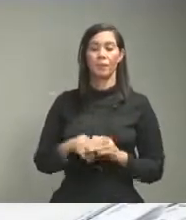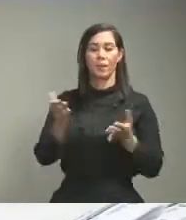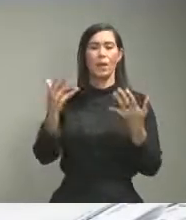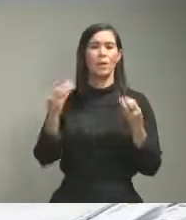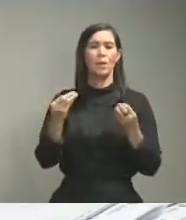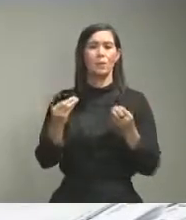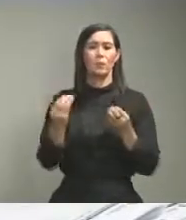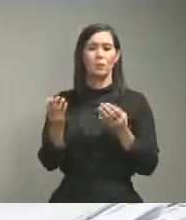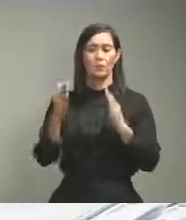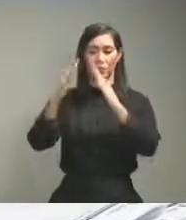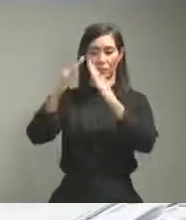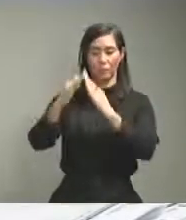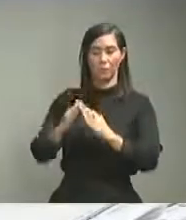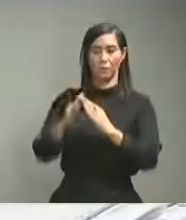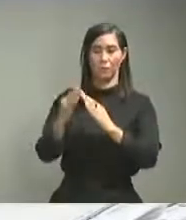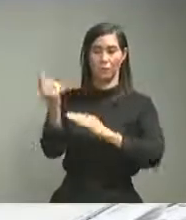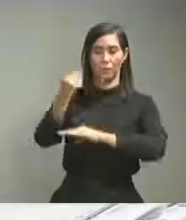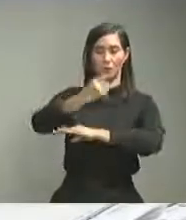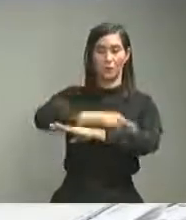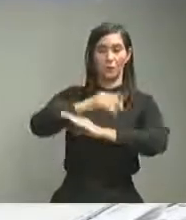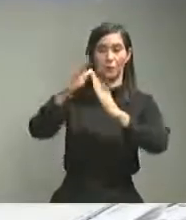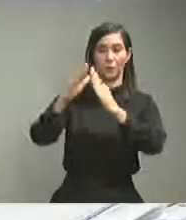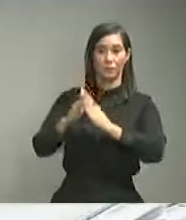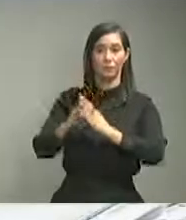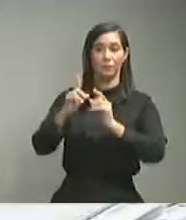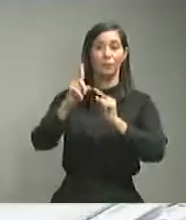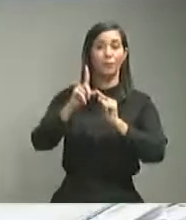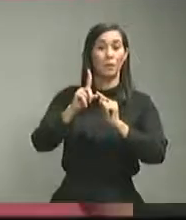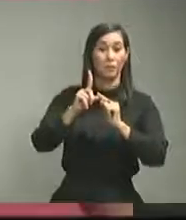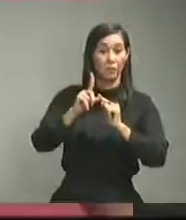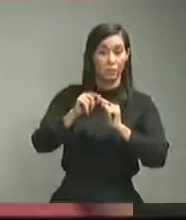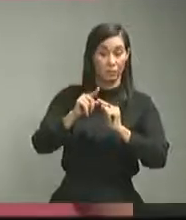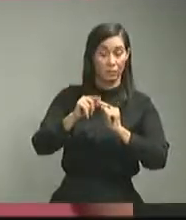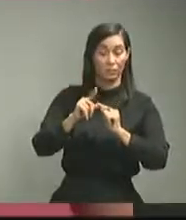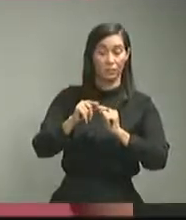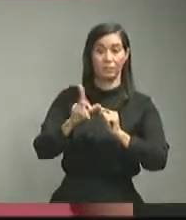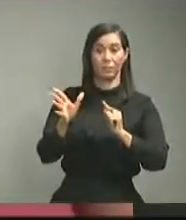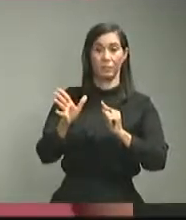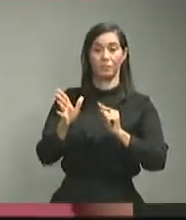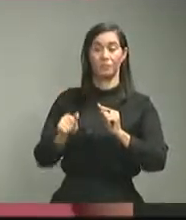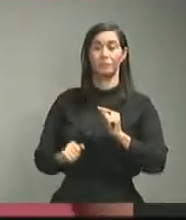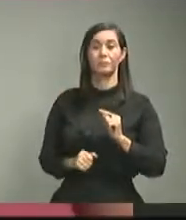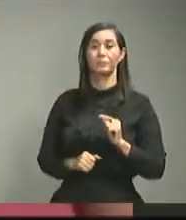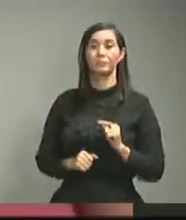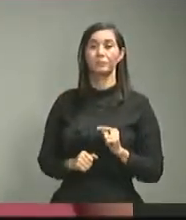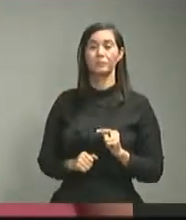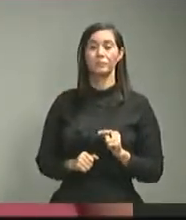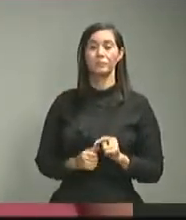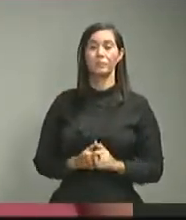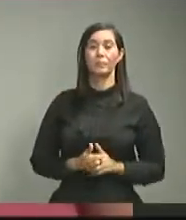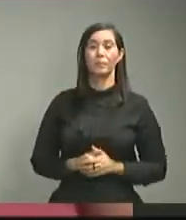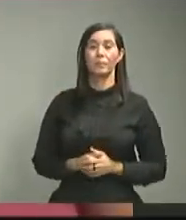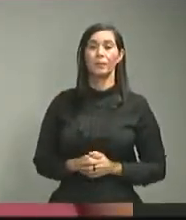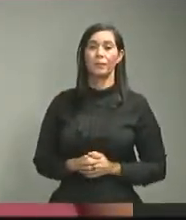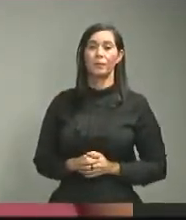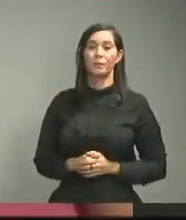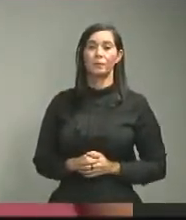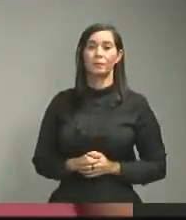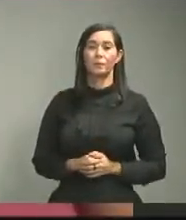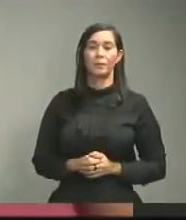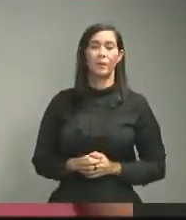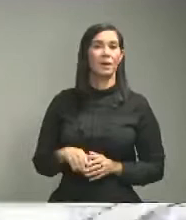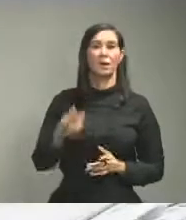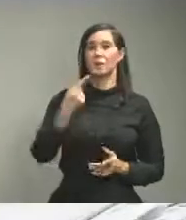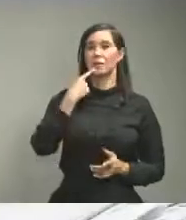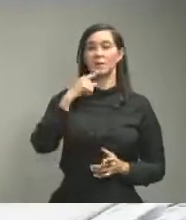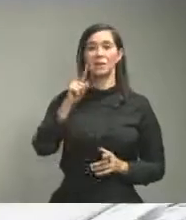son progresivos y programados no se hace como un meme que